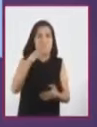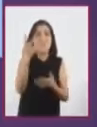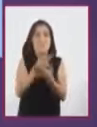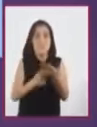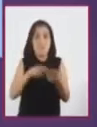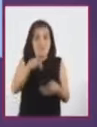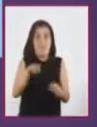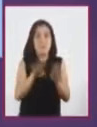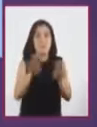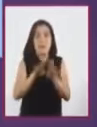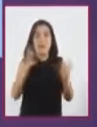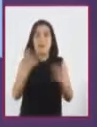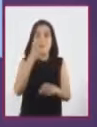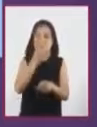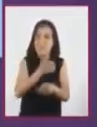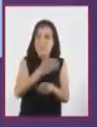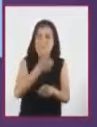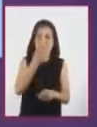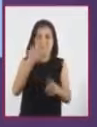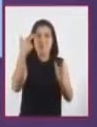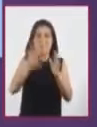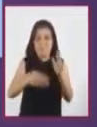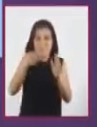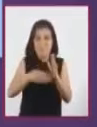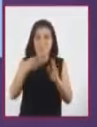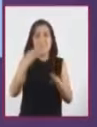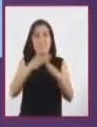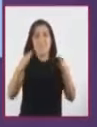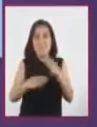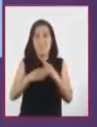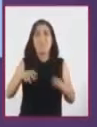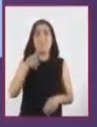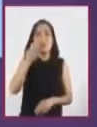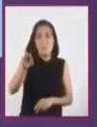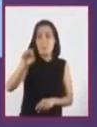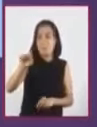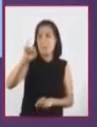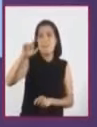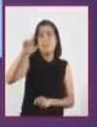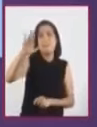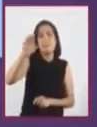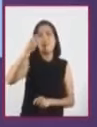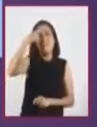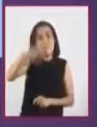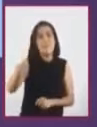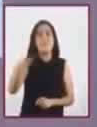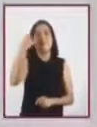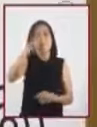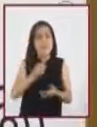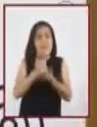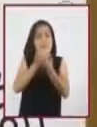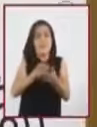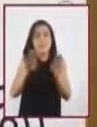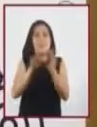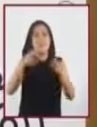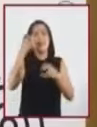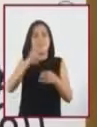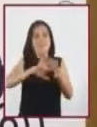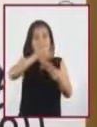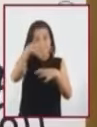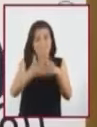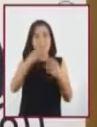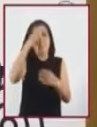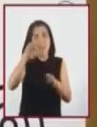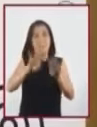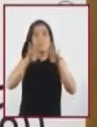están elaborados con este material. El silicio es otra materia prima muy abundante en nuestro planeta, que ha sido muy